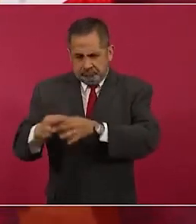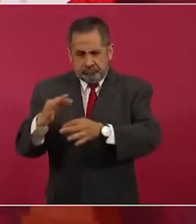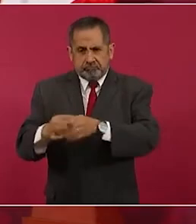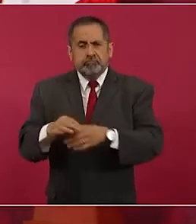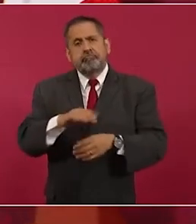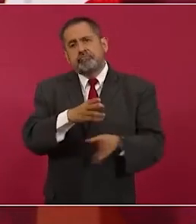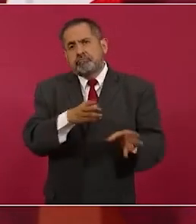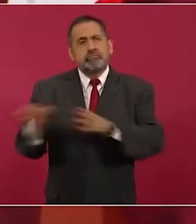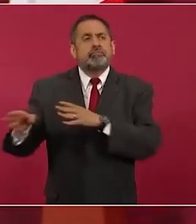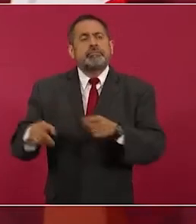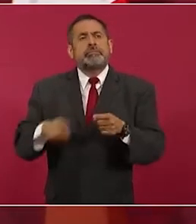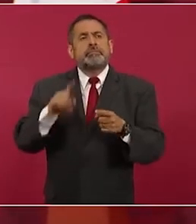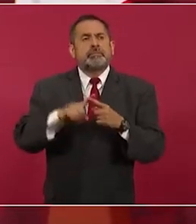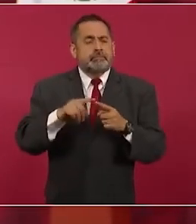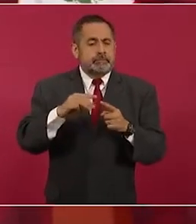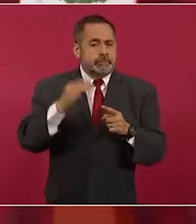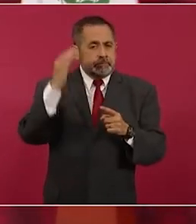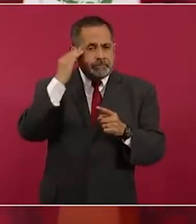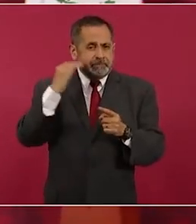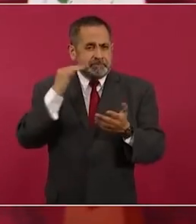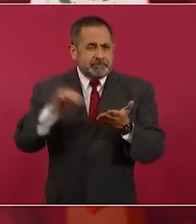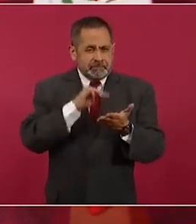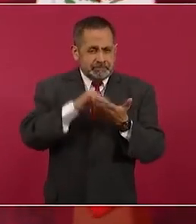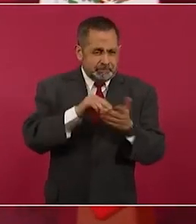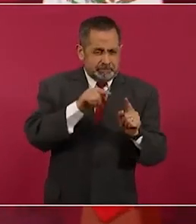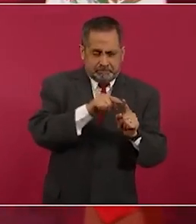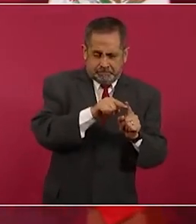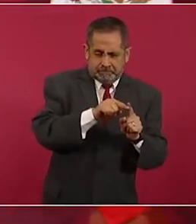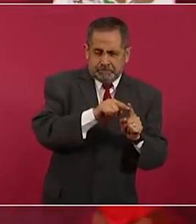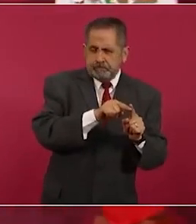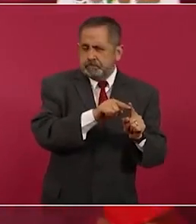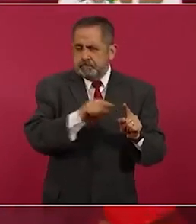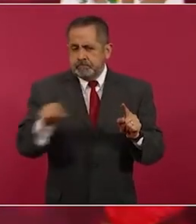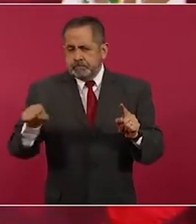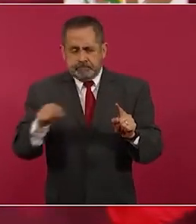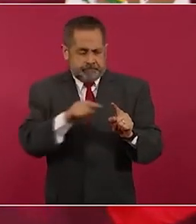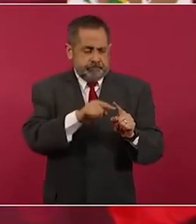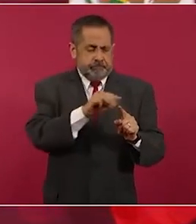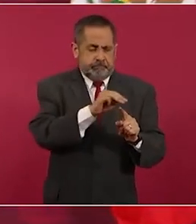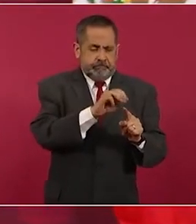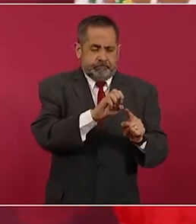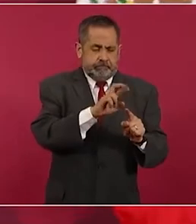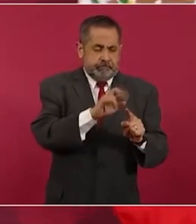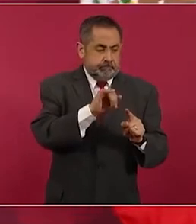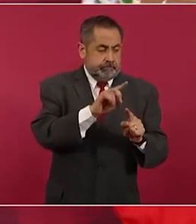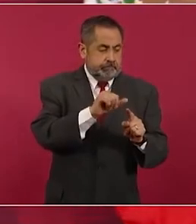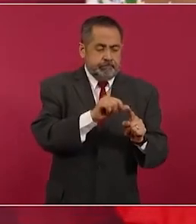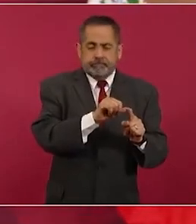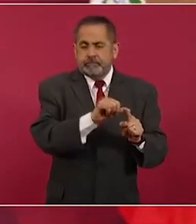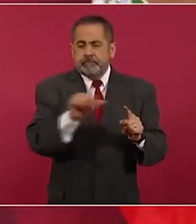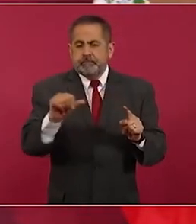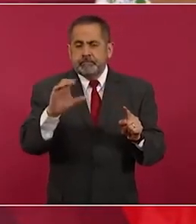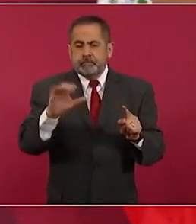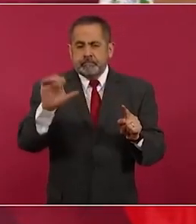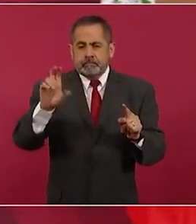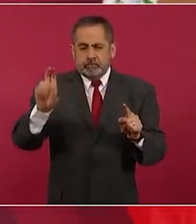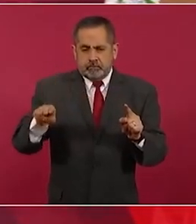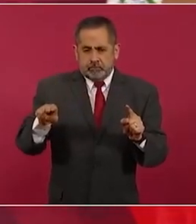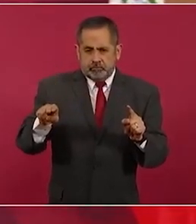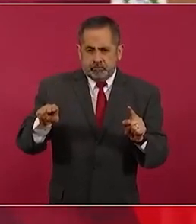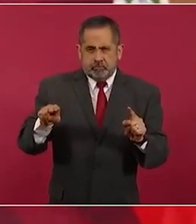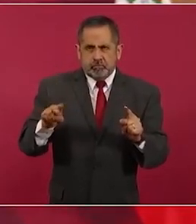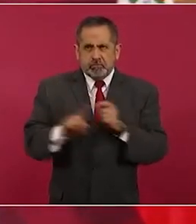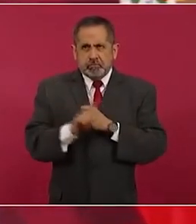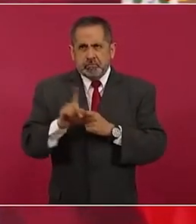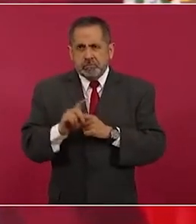Mérida a Cancún tampoco,